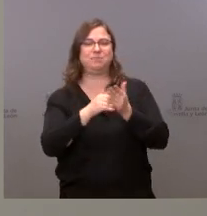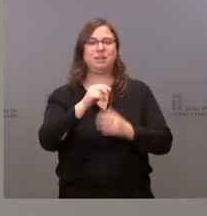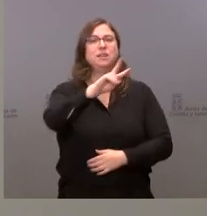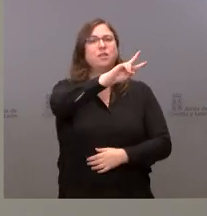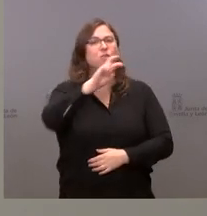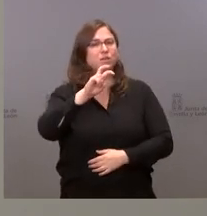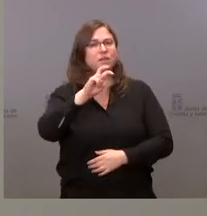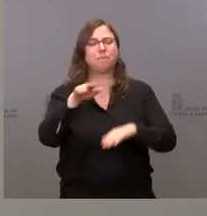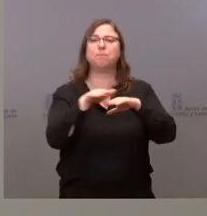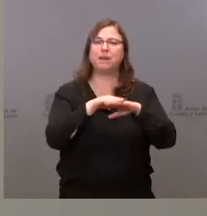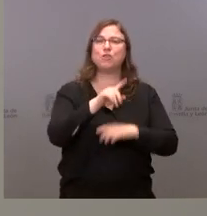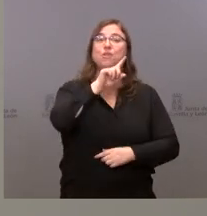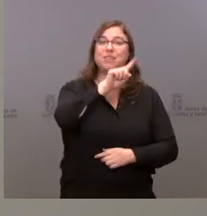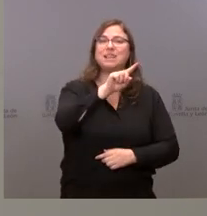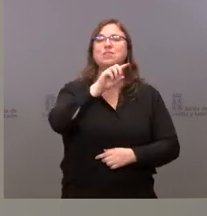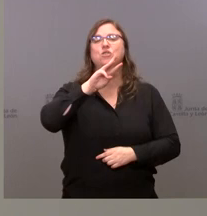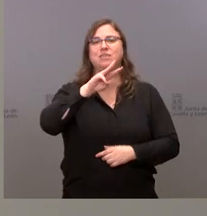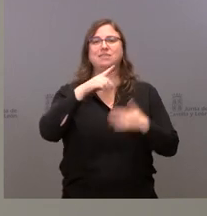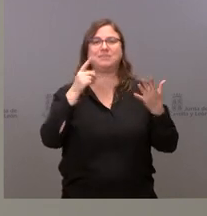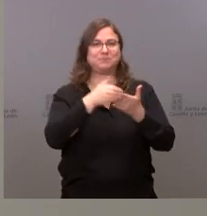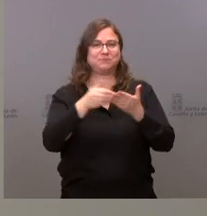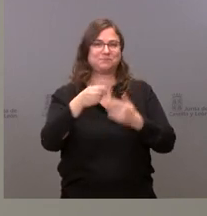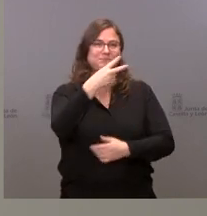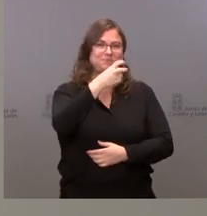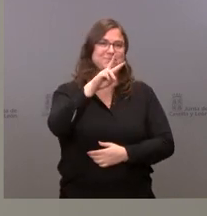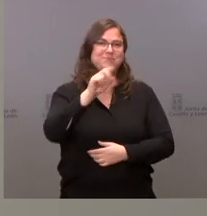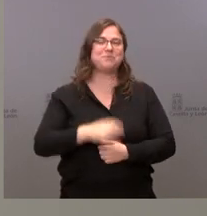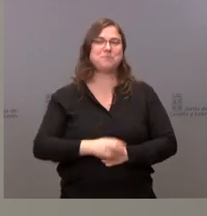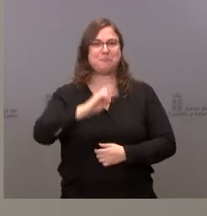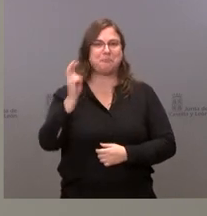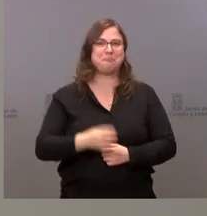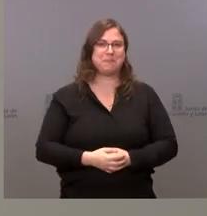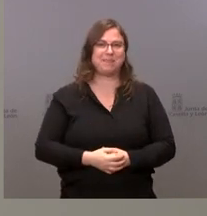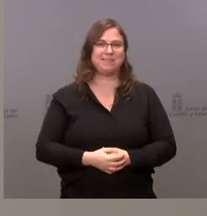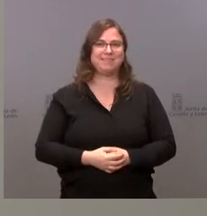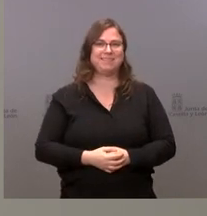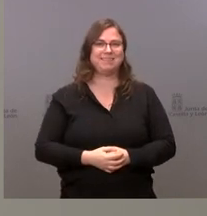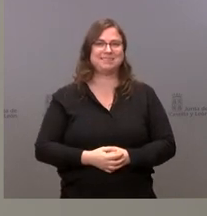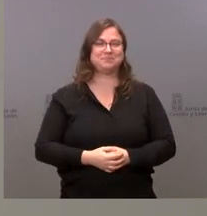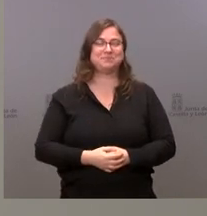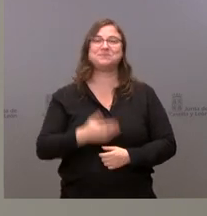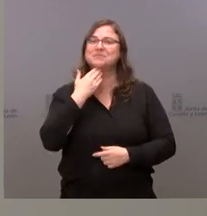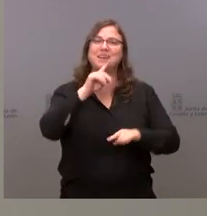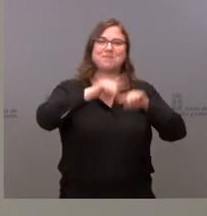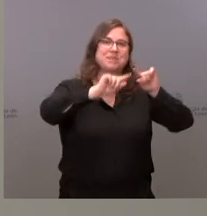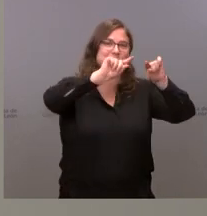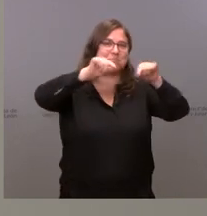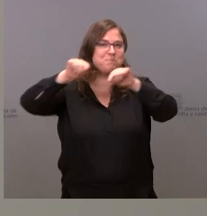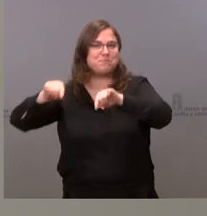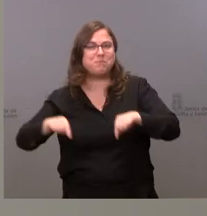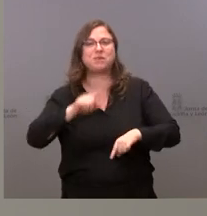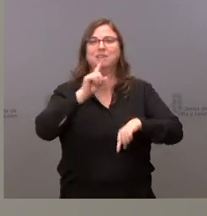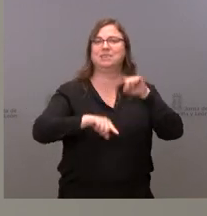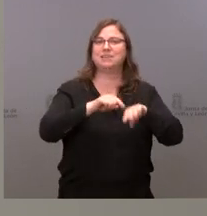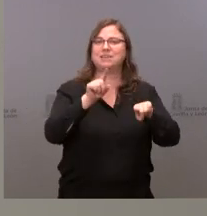.587,28 euros. Provincializados, que di cuenta